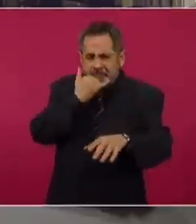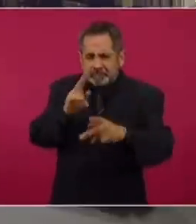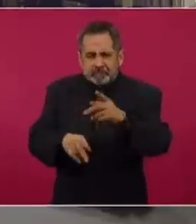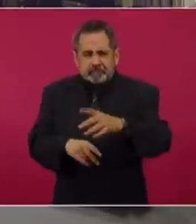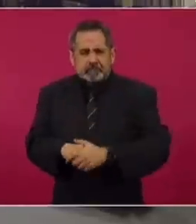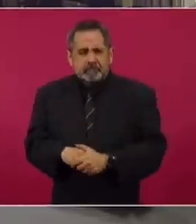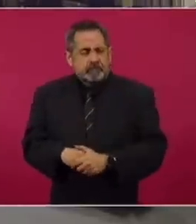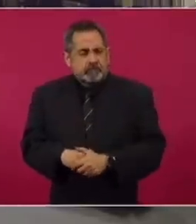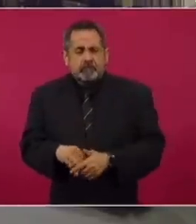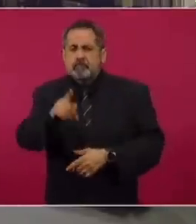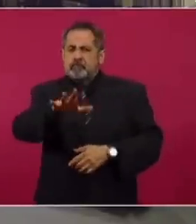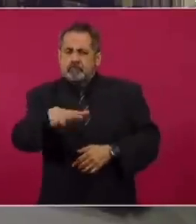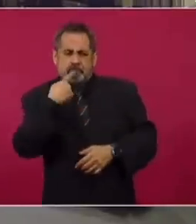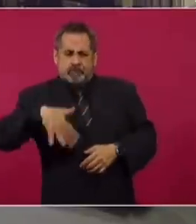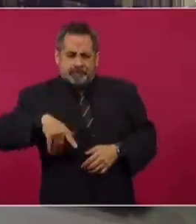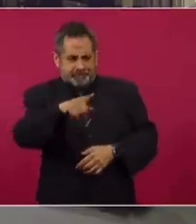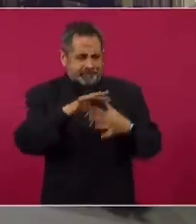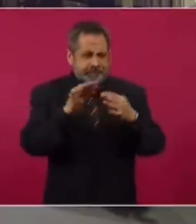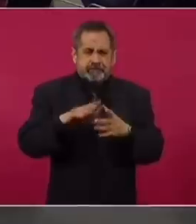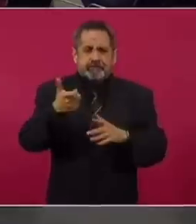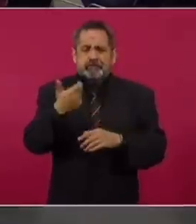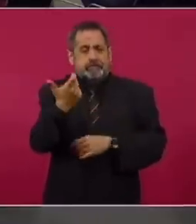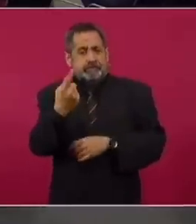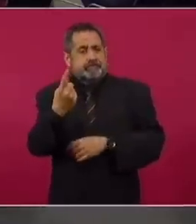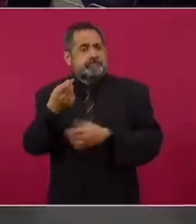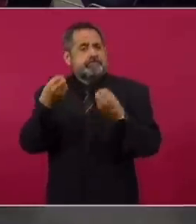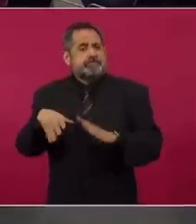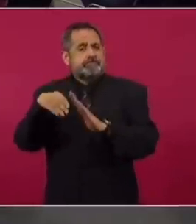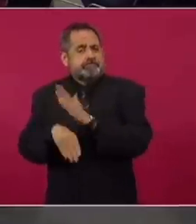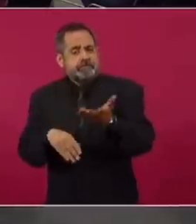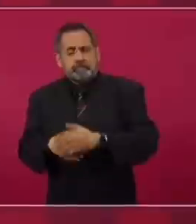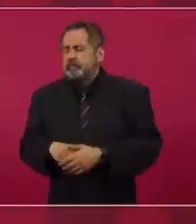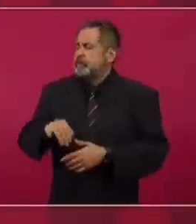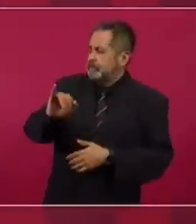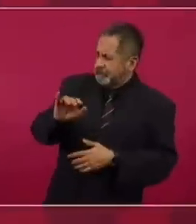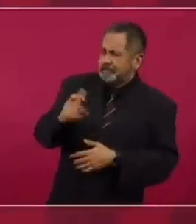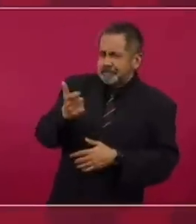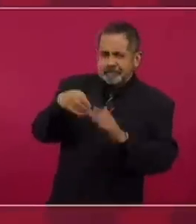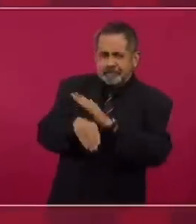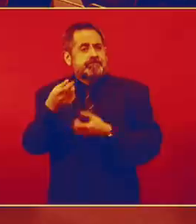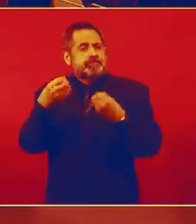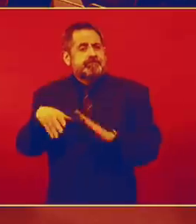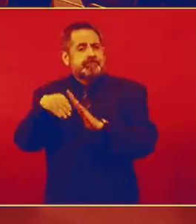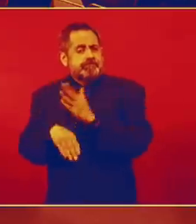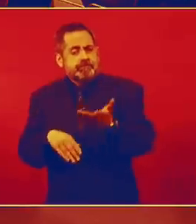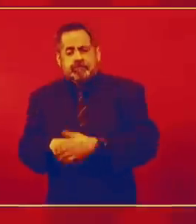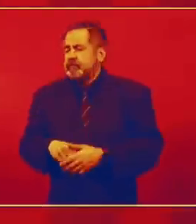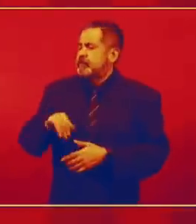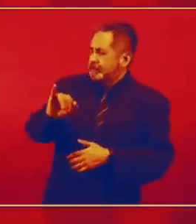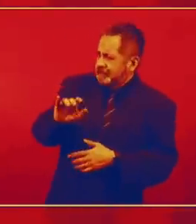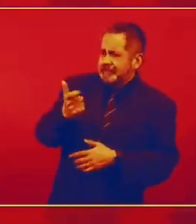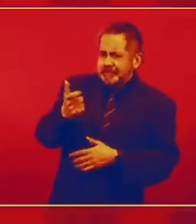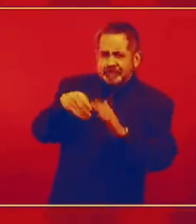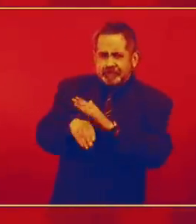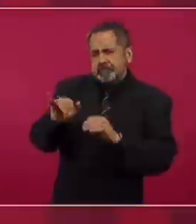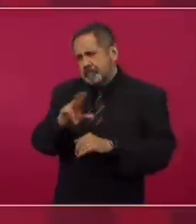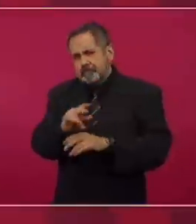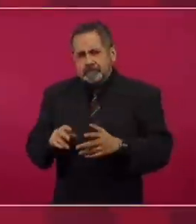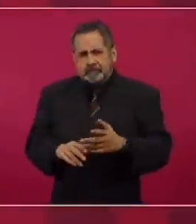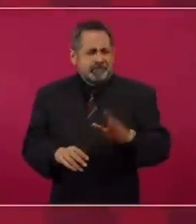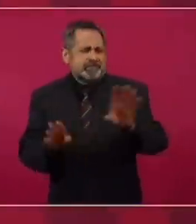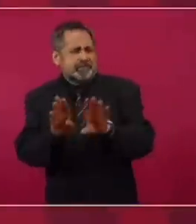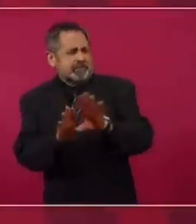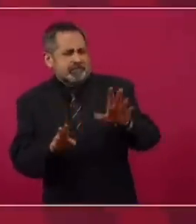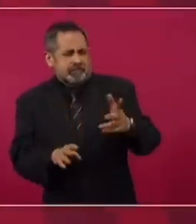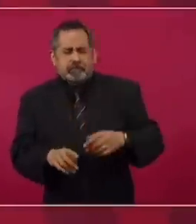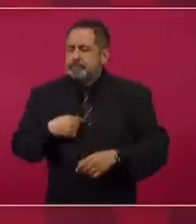Esto presiona el peso y seguramente va a traer repercusiones, Bueno, lo presiona y no lo presiona, lo presiona y no lo presiona. ¿Cómo,